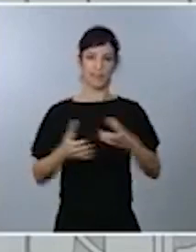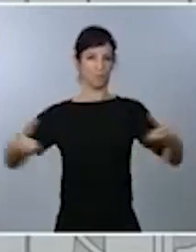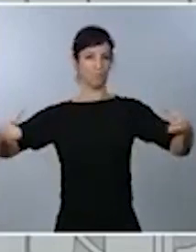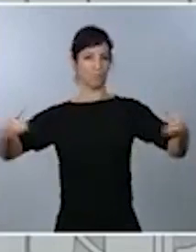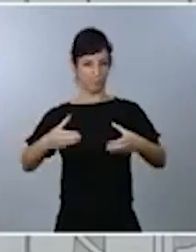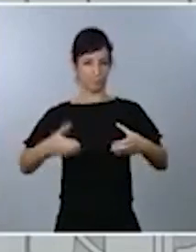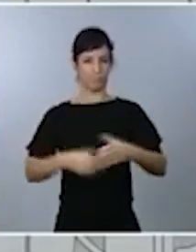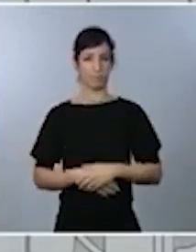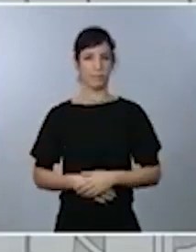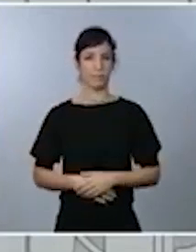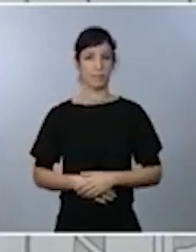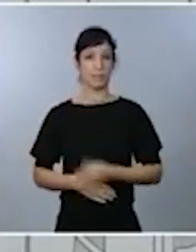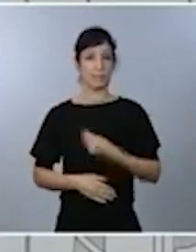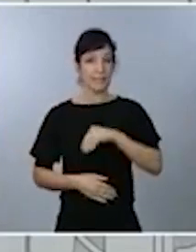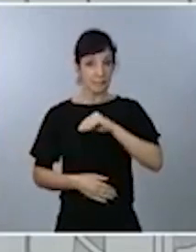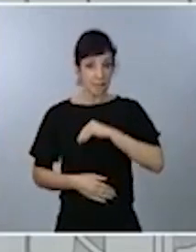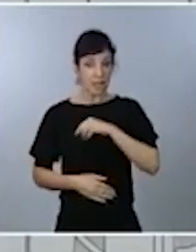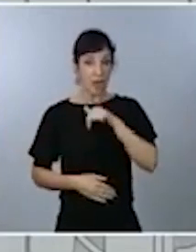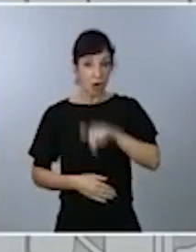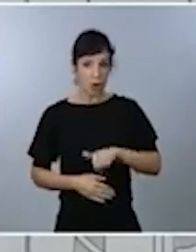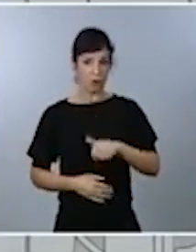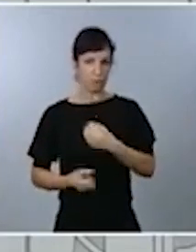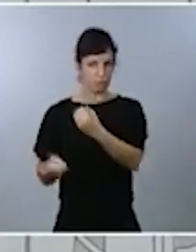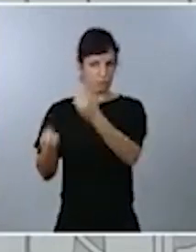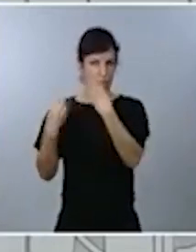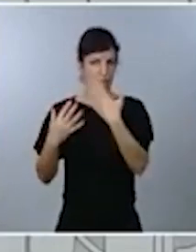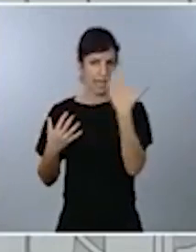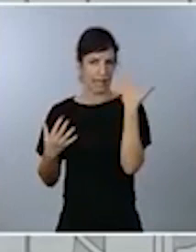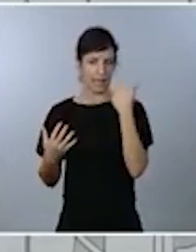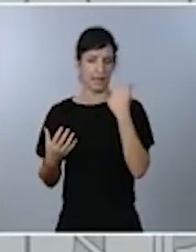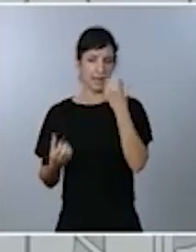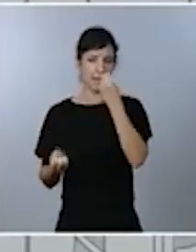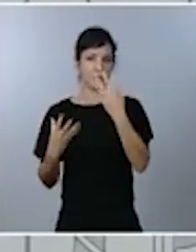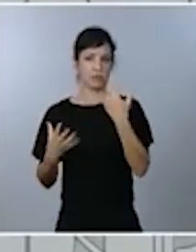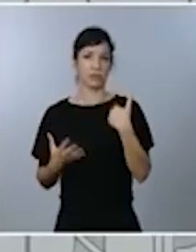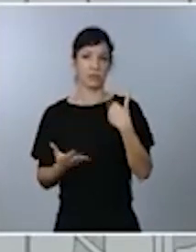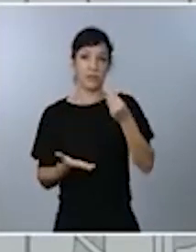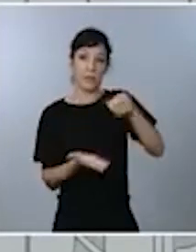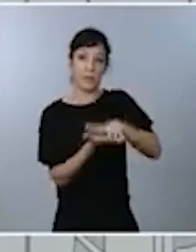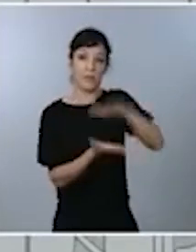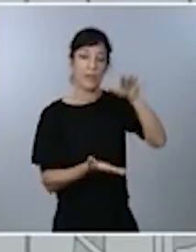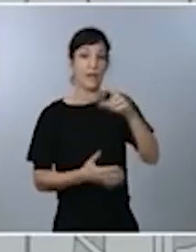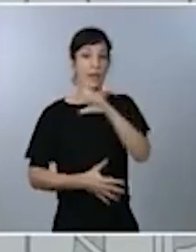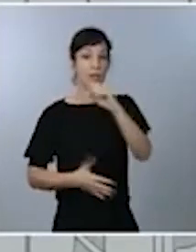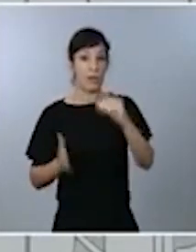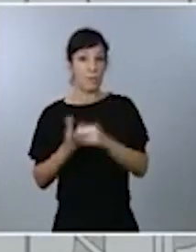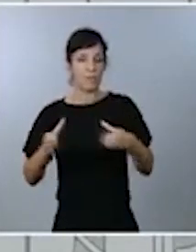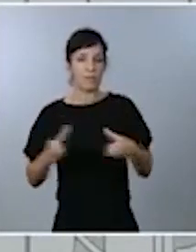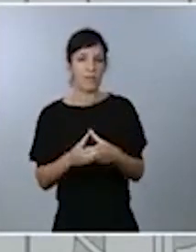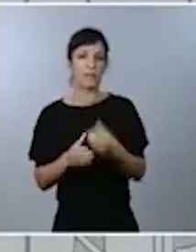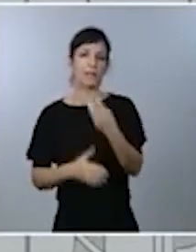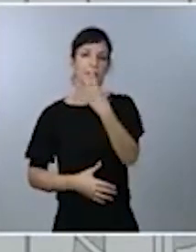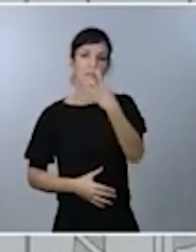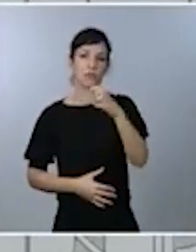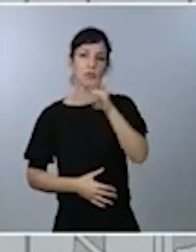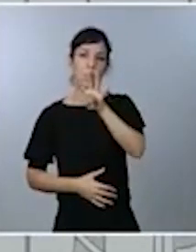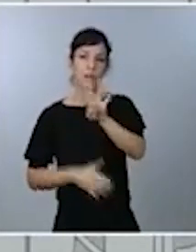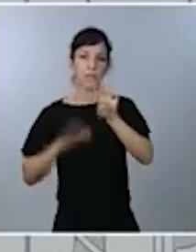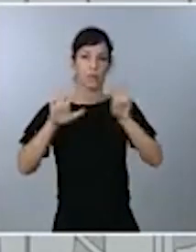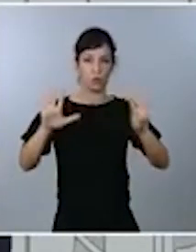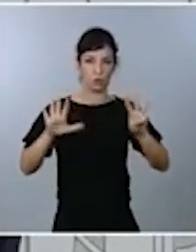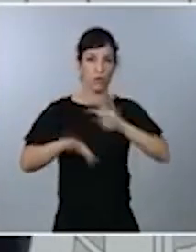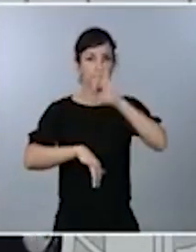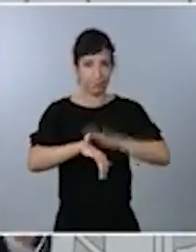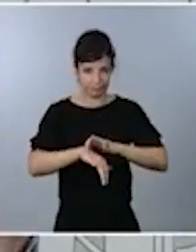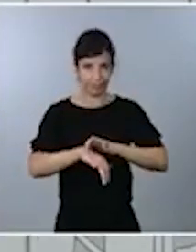sufre una incidencia acumulada, según los datos que conocimos ayer, de 348 casos por cada 100.000 habitantes. Recordemos que el